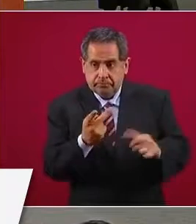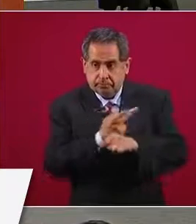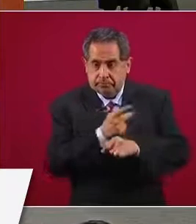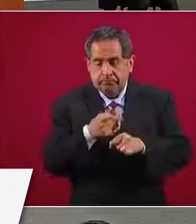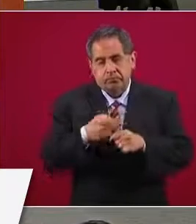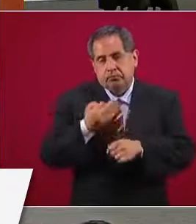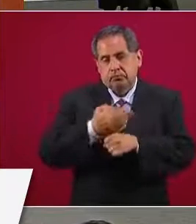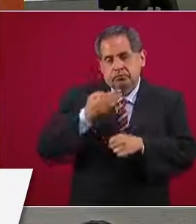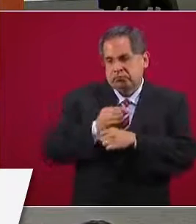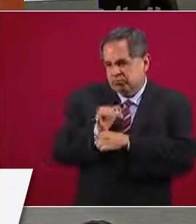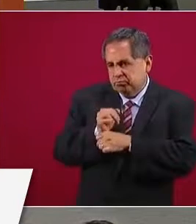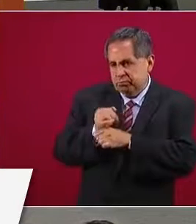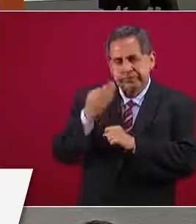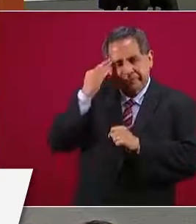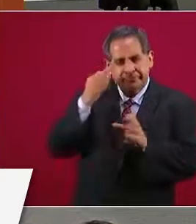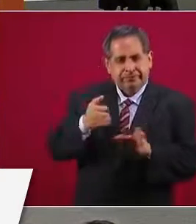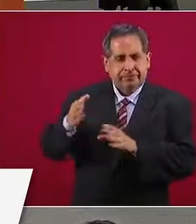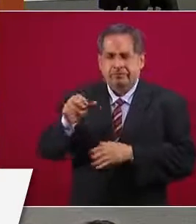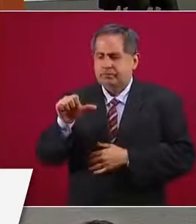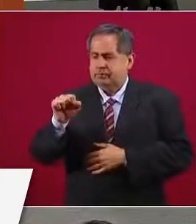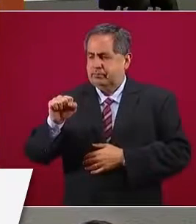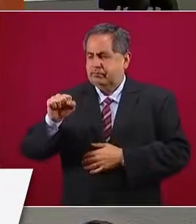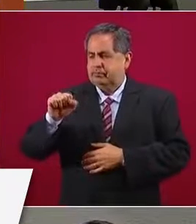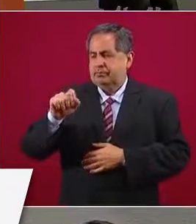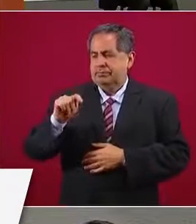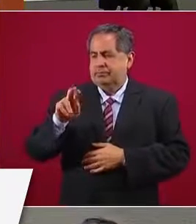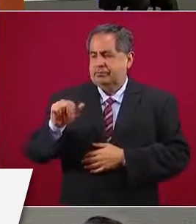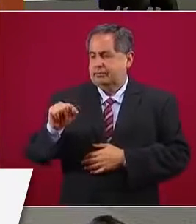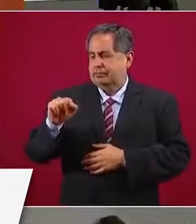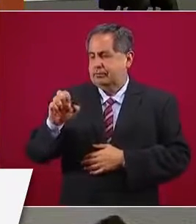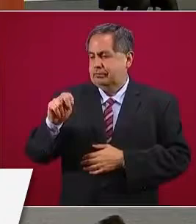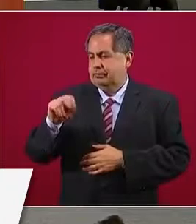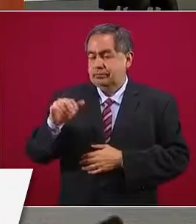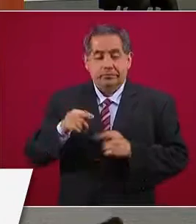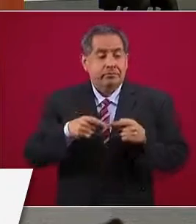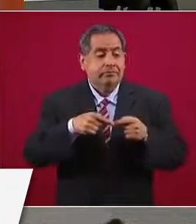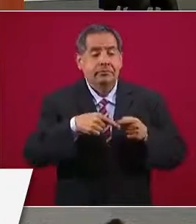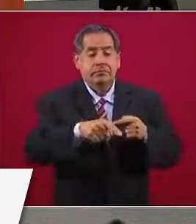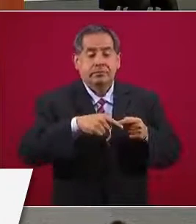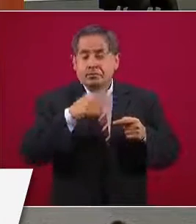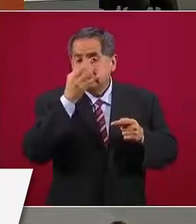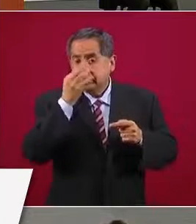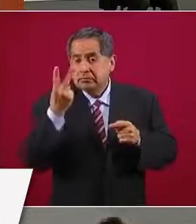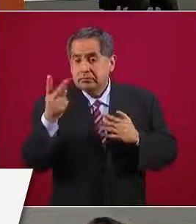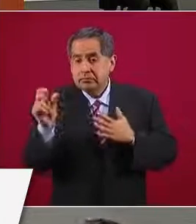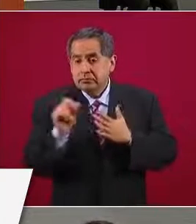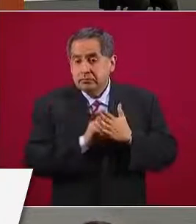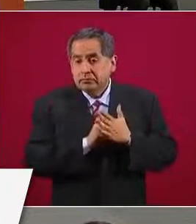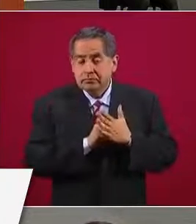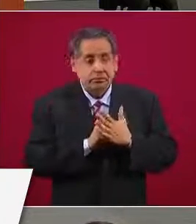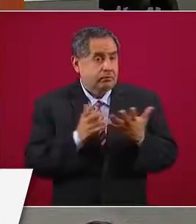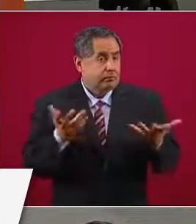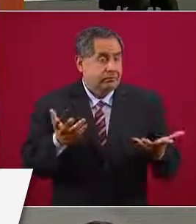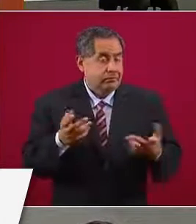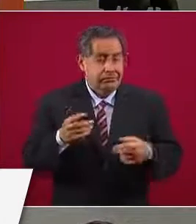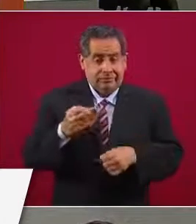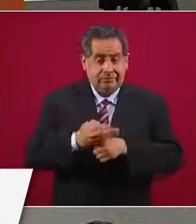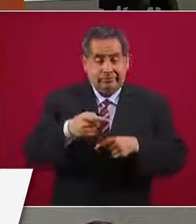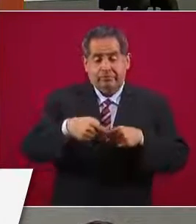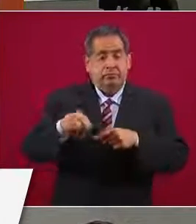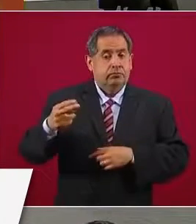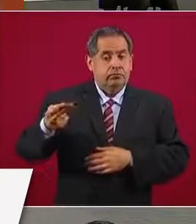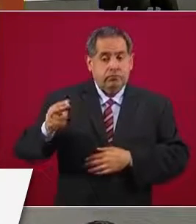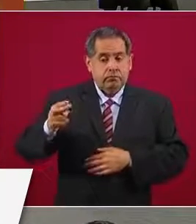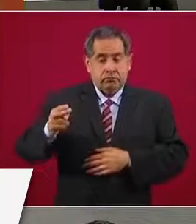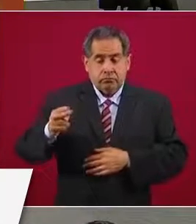fase 3 de AstraZeneca, apenas hay dos meses. Es decir, en noviembre se estará